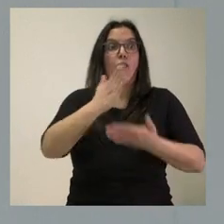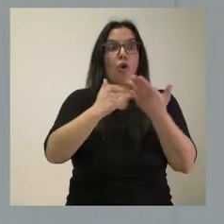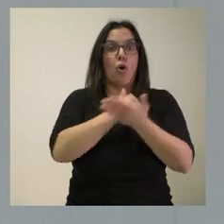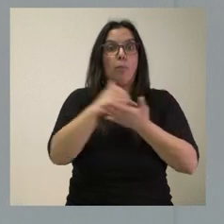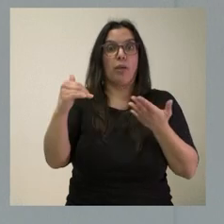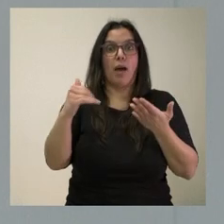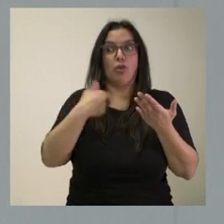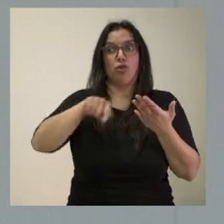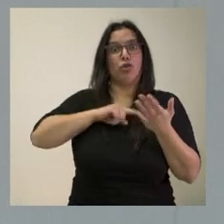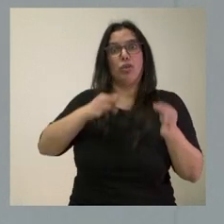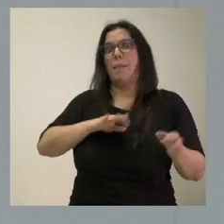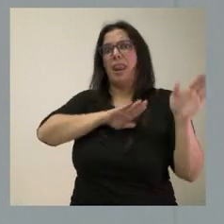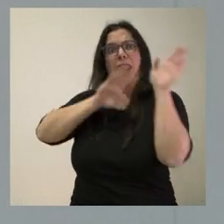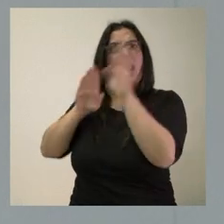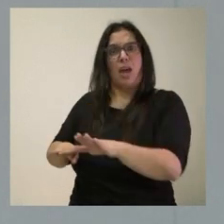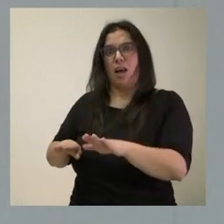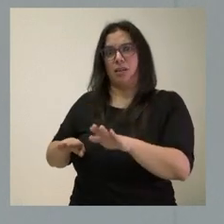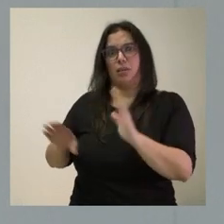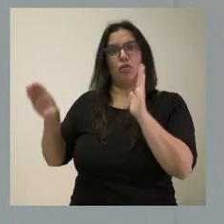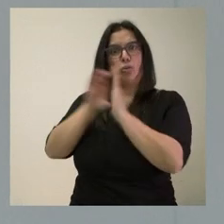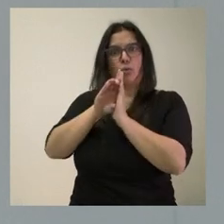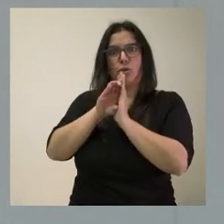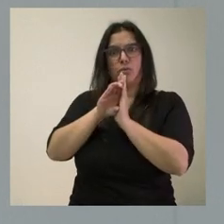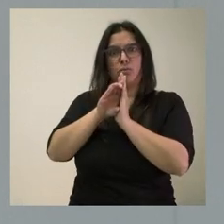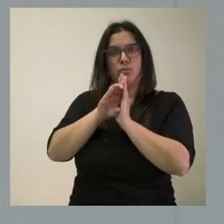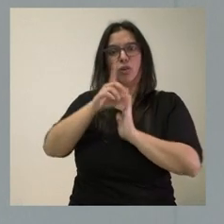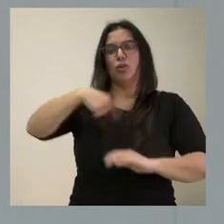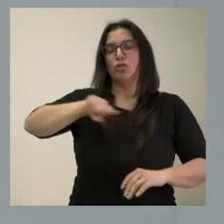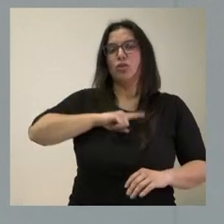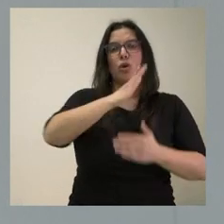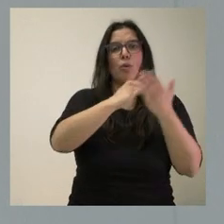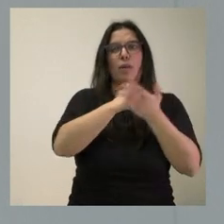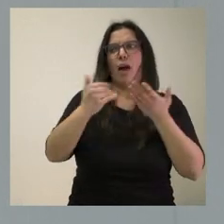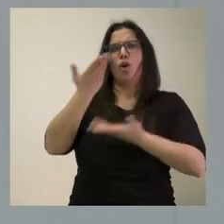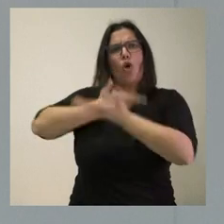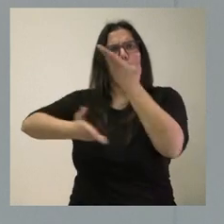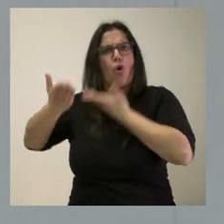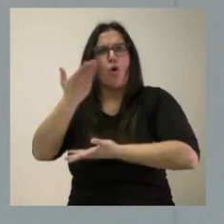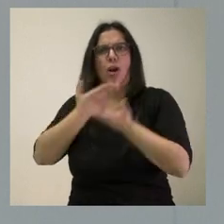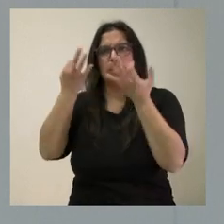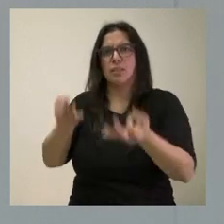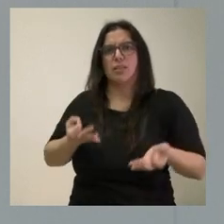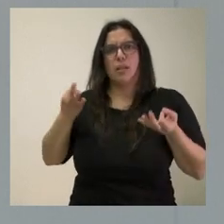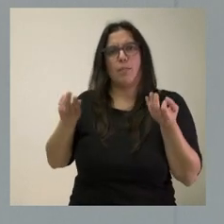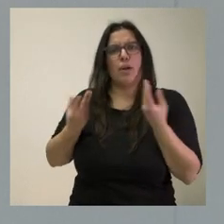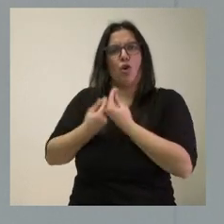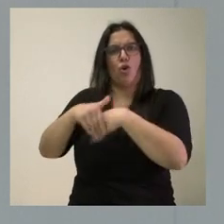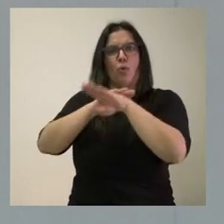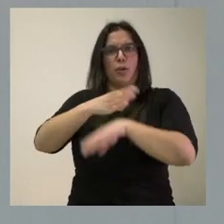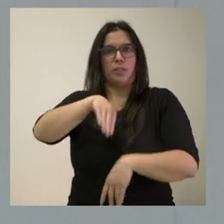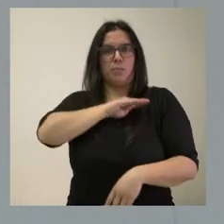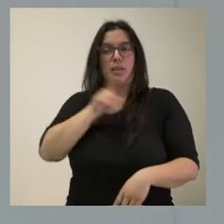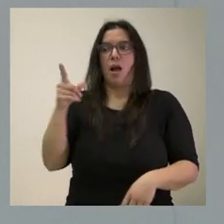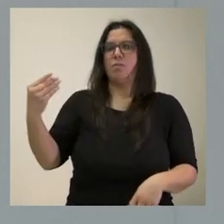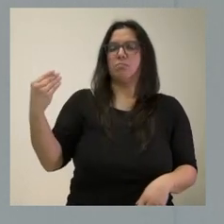leal a la Constitución española y una comunidad autónoma colaboradora con el Gobierno de España. Y nos llama